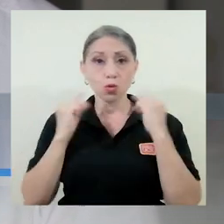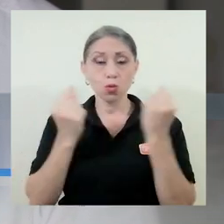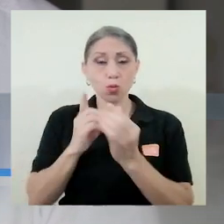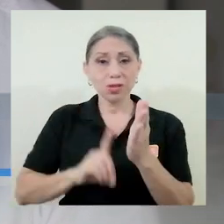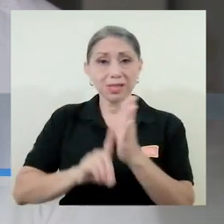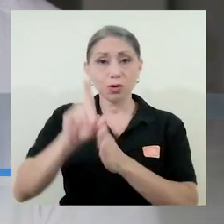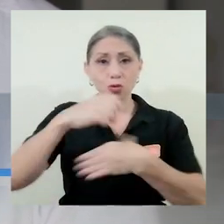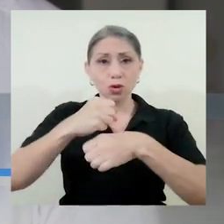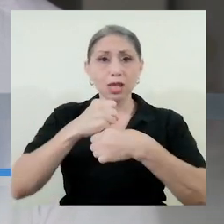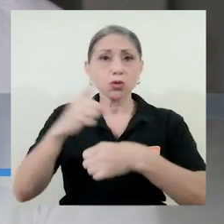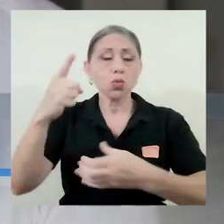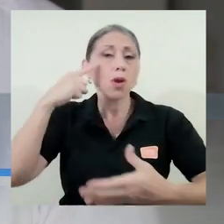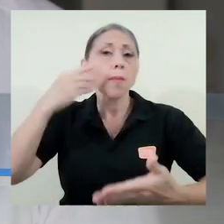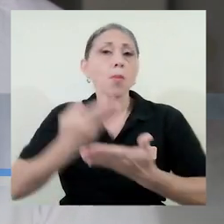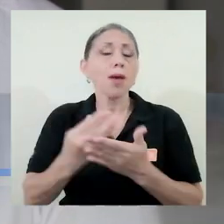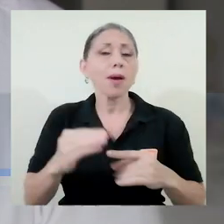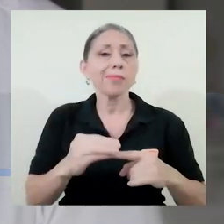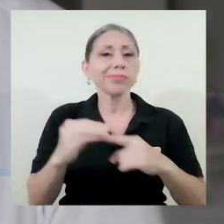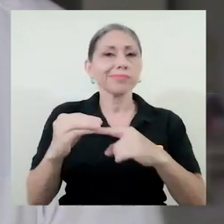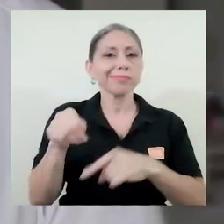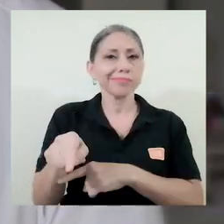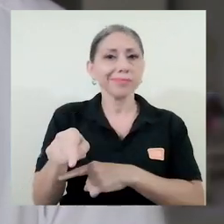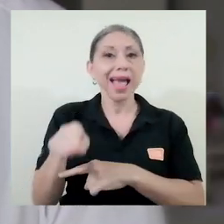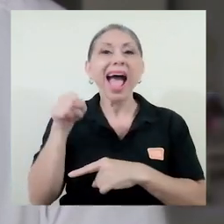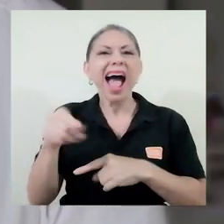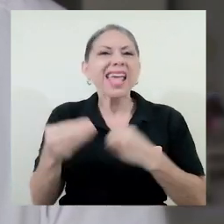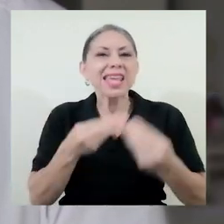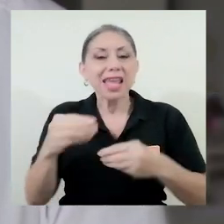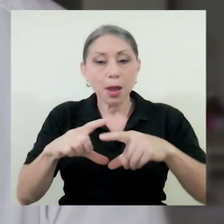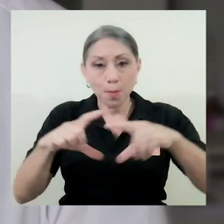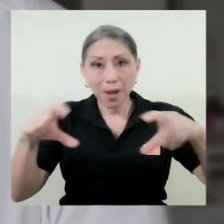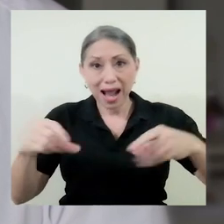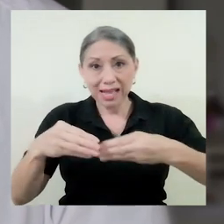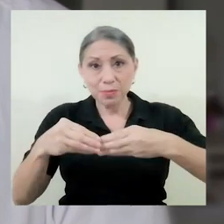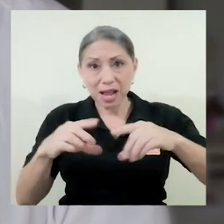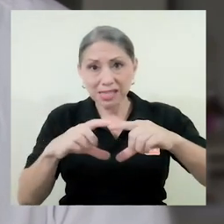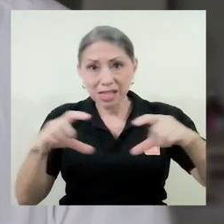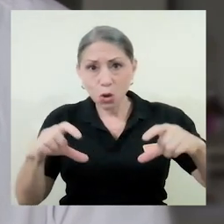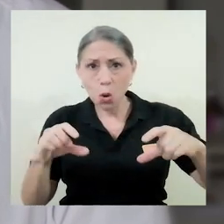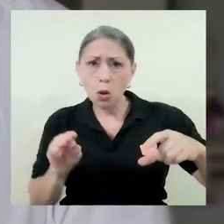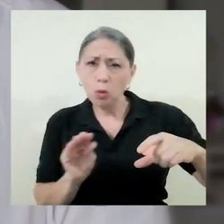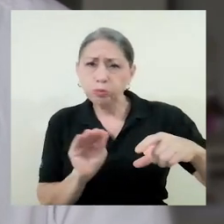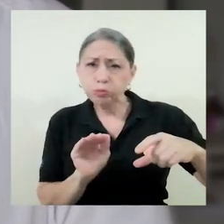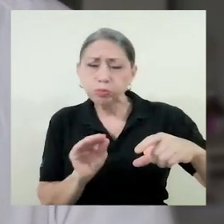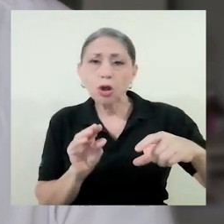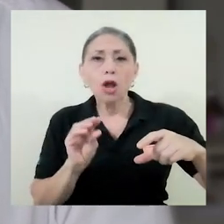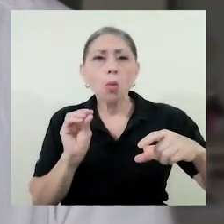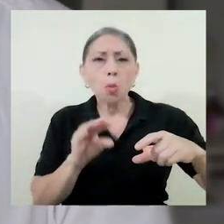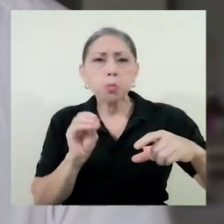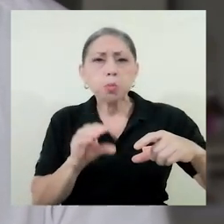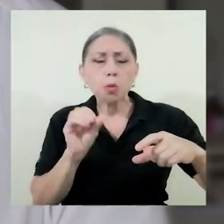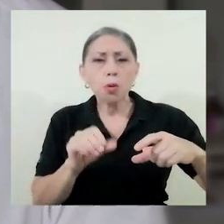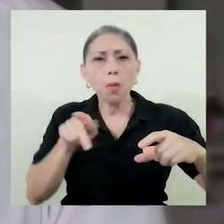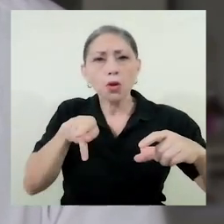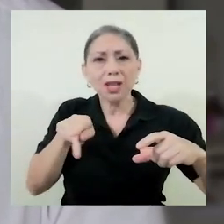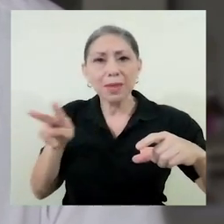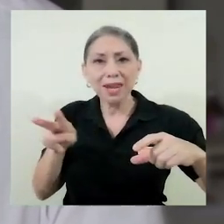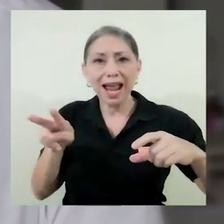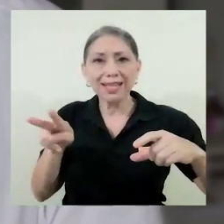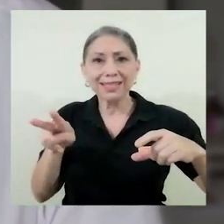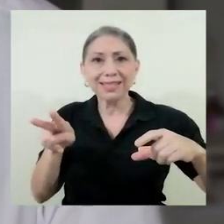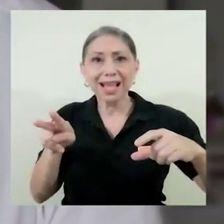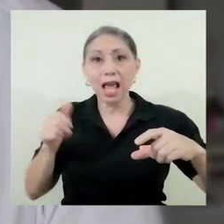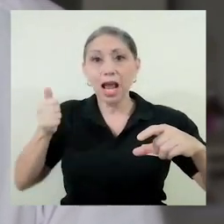diseñó una prueba de ELISA, en la cual placas de plástico son recubiertas con las proteínas virales, los anticuerpos de los